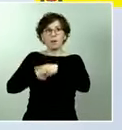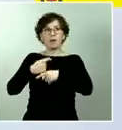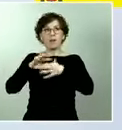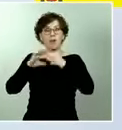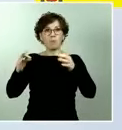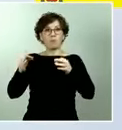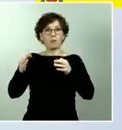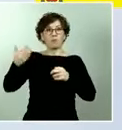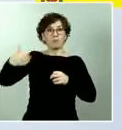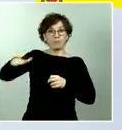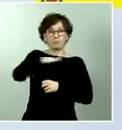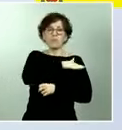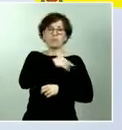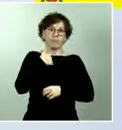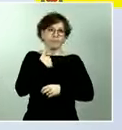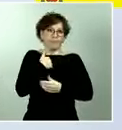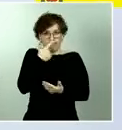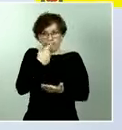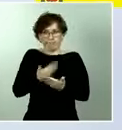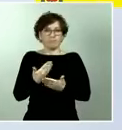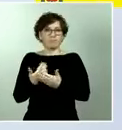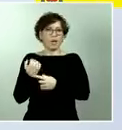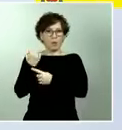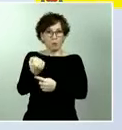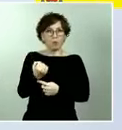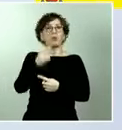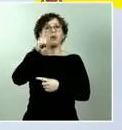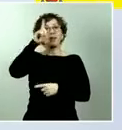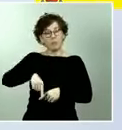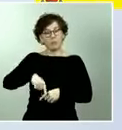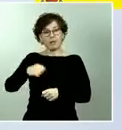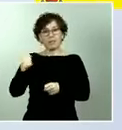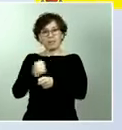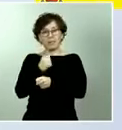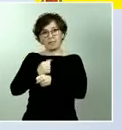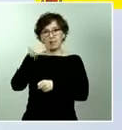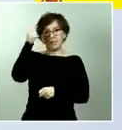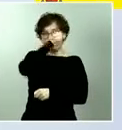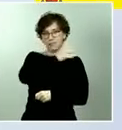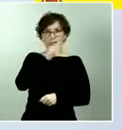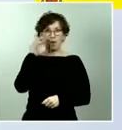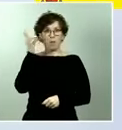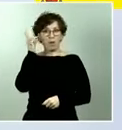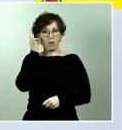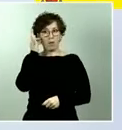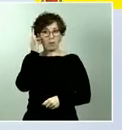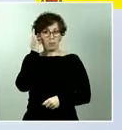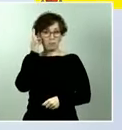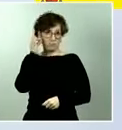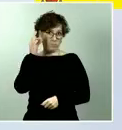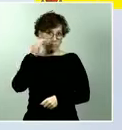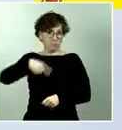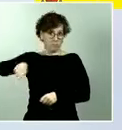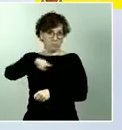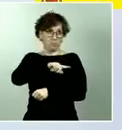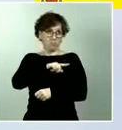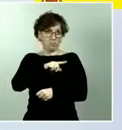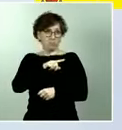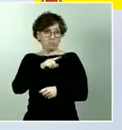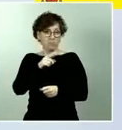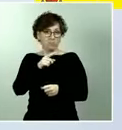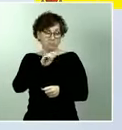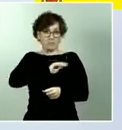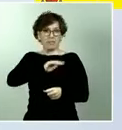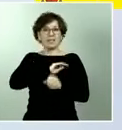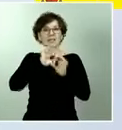los trabajadores, trabajadoras, muchos de ellos empleados públicos que están en primera línea dando